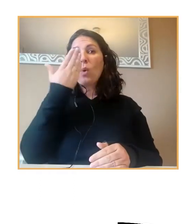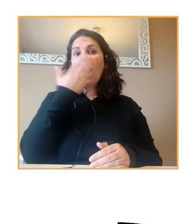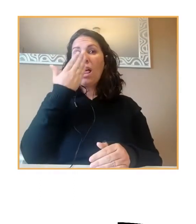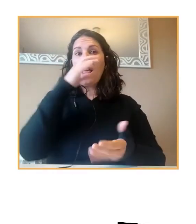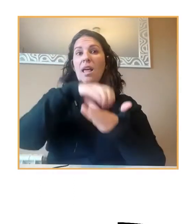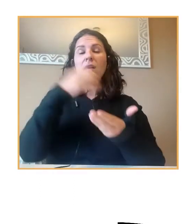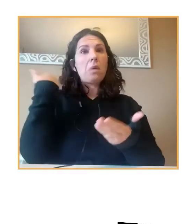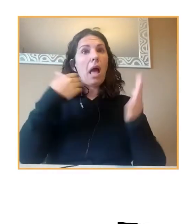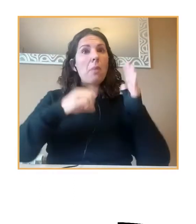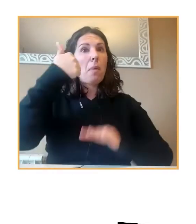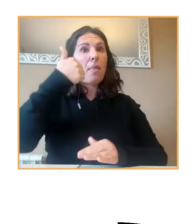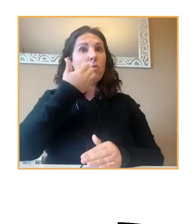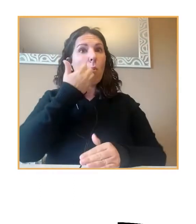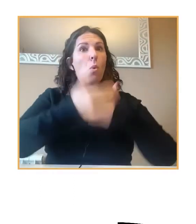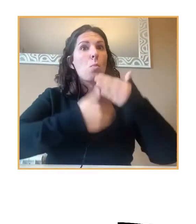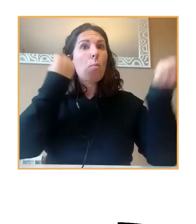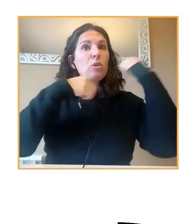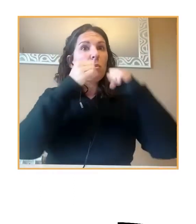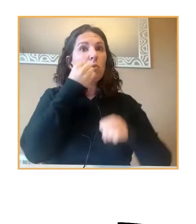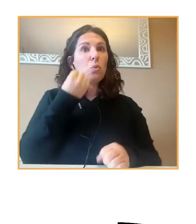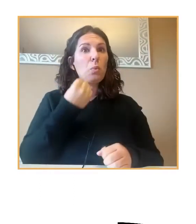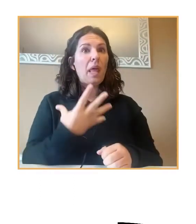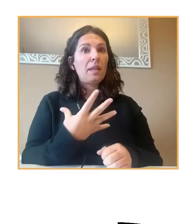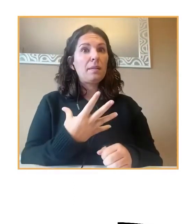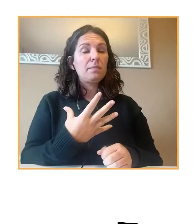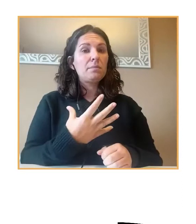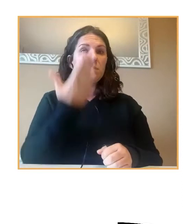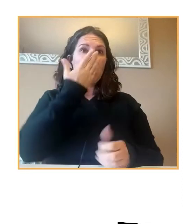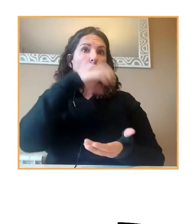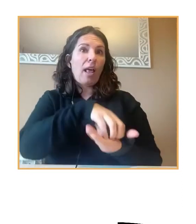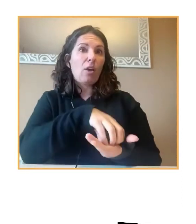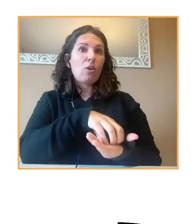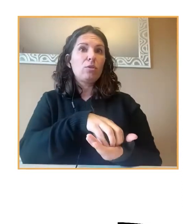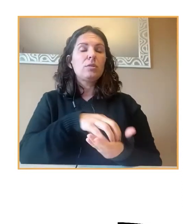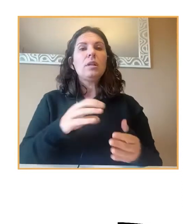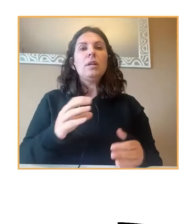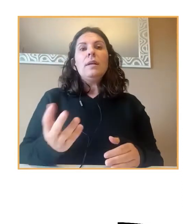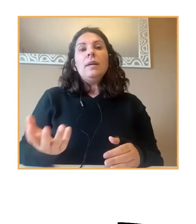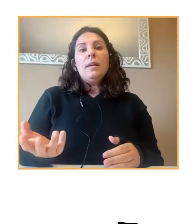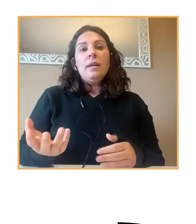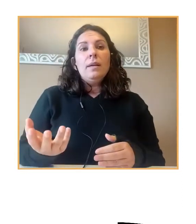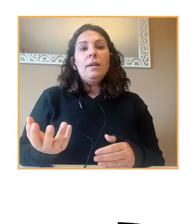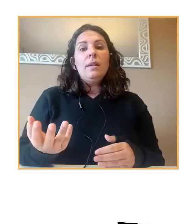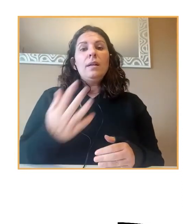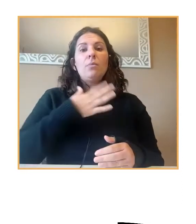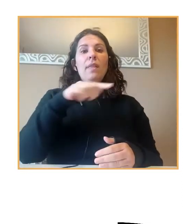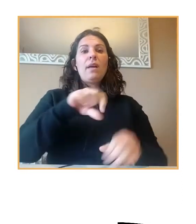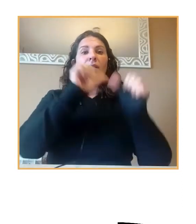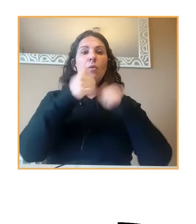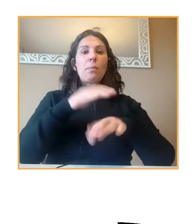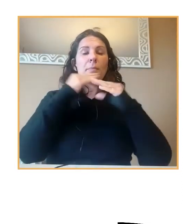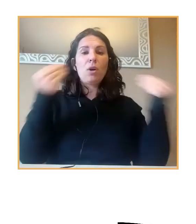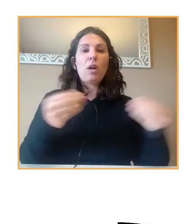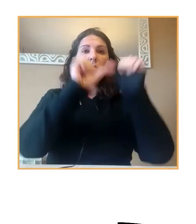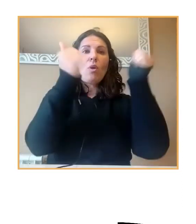contagios en otros términos en otros temas bueno puede ser un punto de inflexión para mejorar el modelo educativo y demás